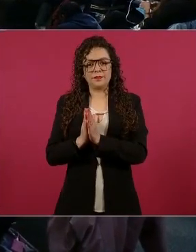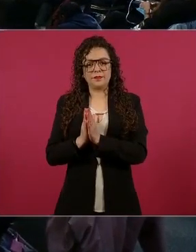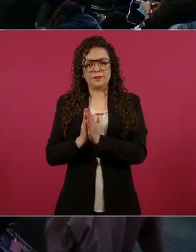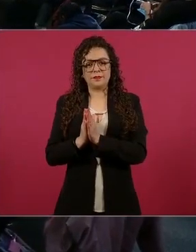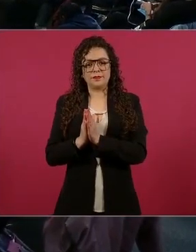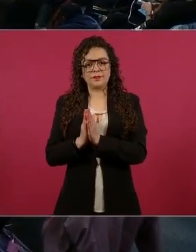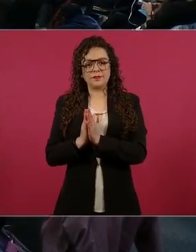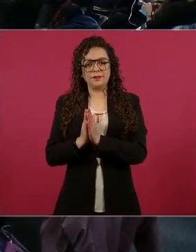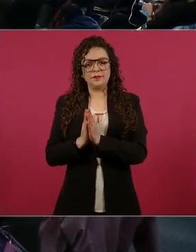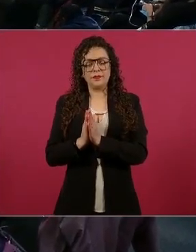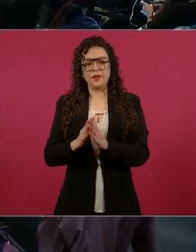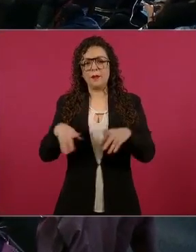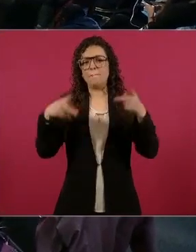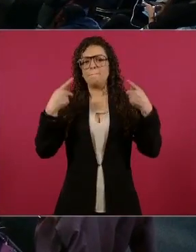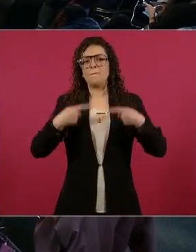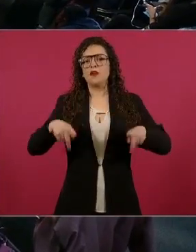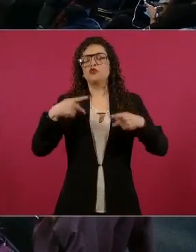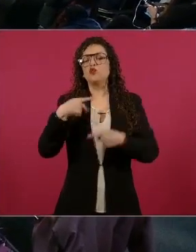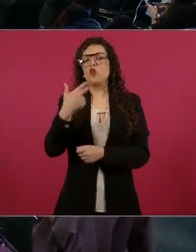fentanilo,